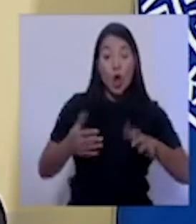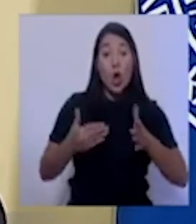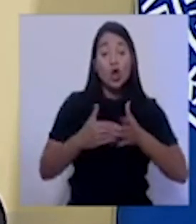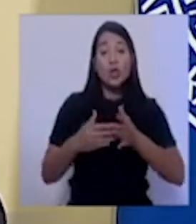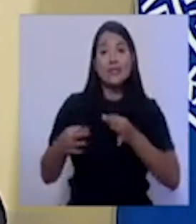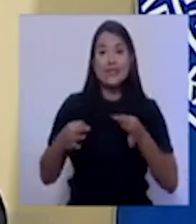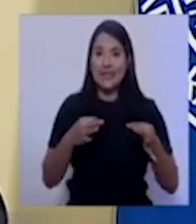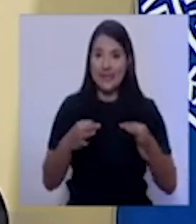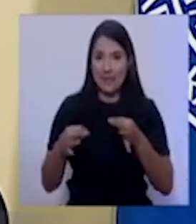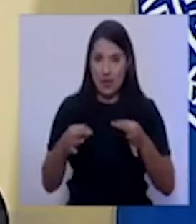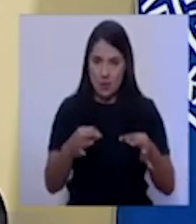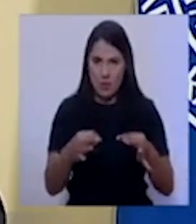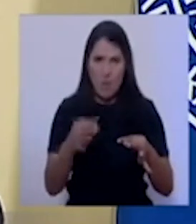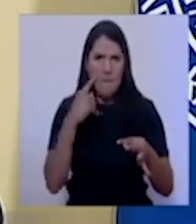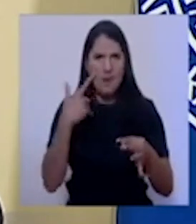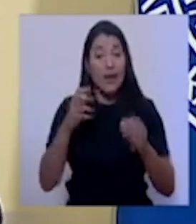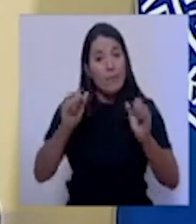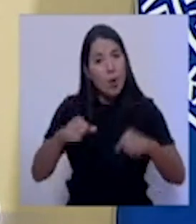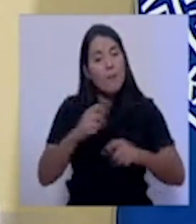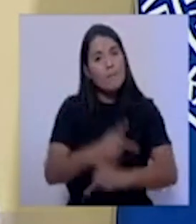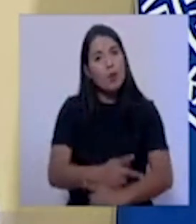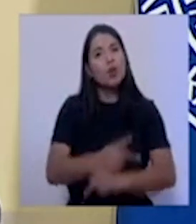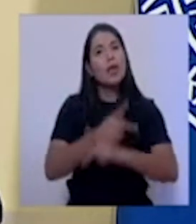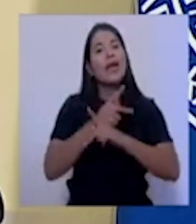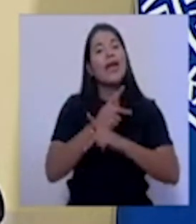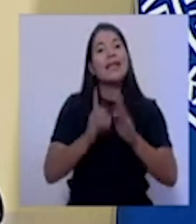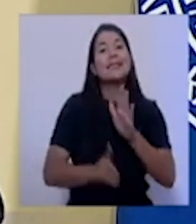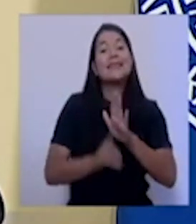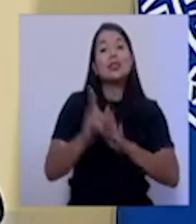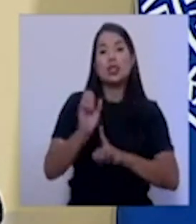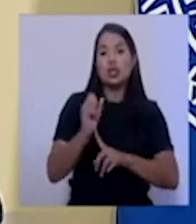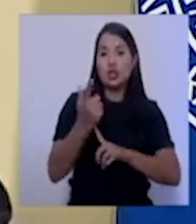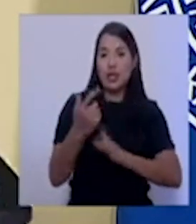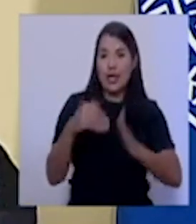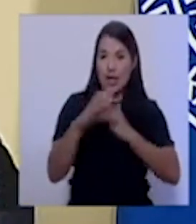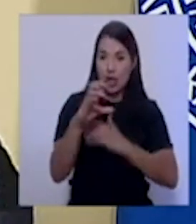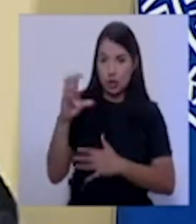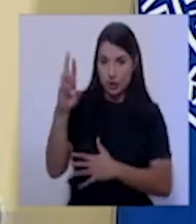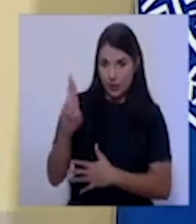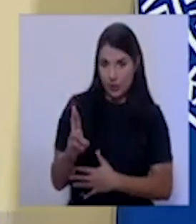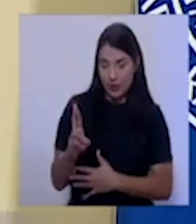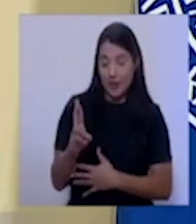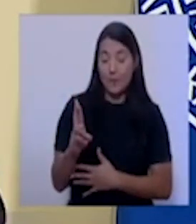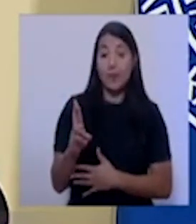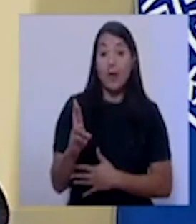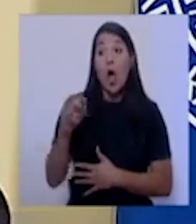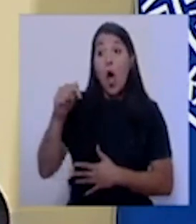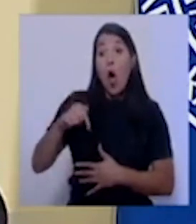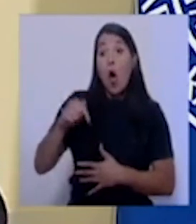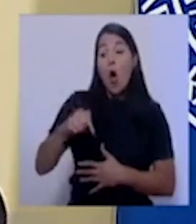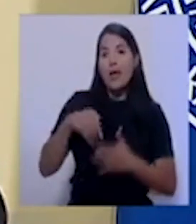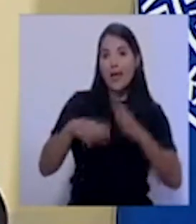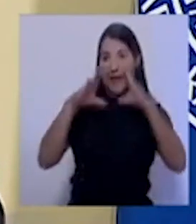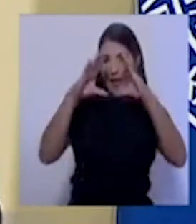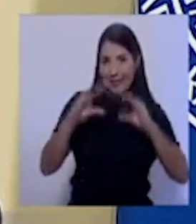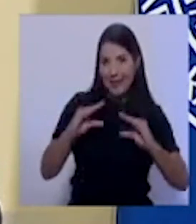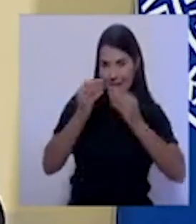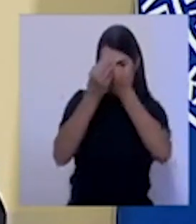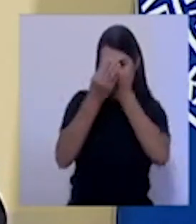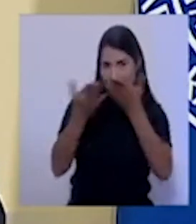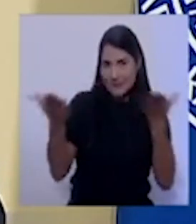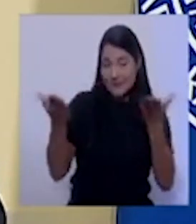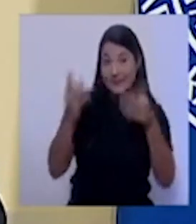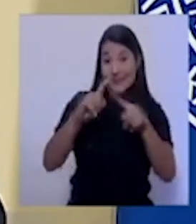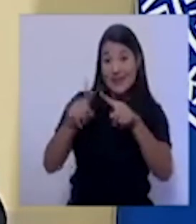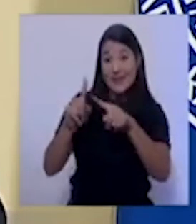traduce en esa protección del progreso social de Costa Rica. Las acciones que vamos a anunciar esta tarde rigen a partir